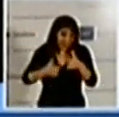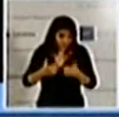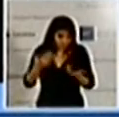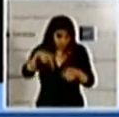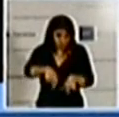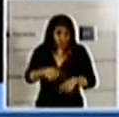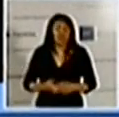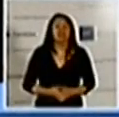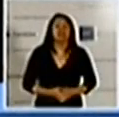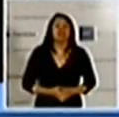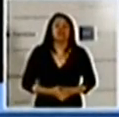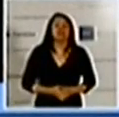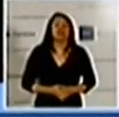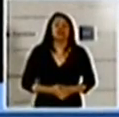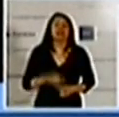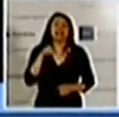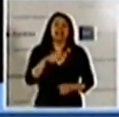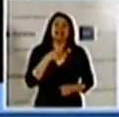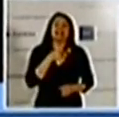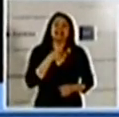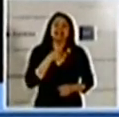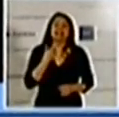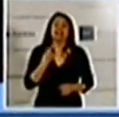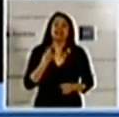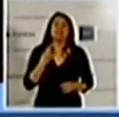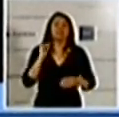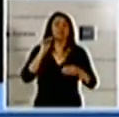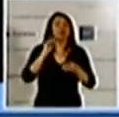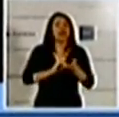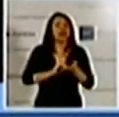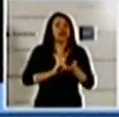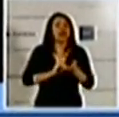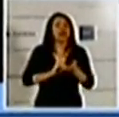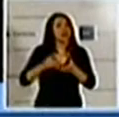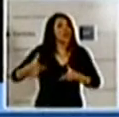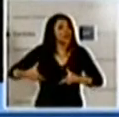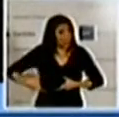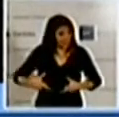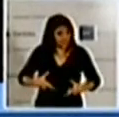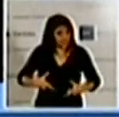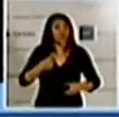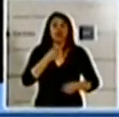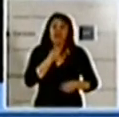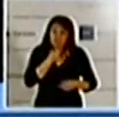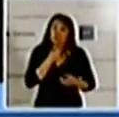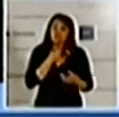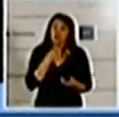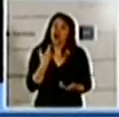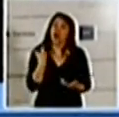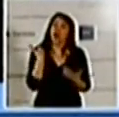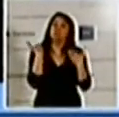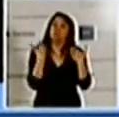en la misma la mitad de la ciudad con cloacas. Queremos aprovechar el desafío de este gran emprendimiento